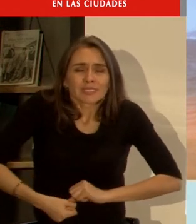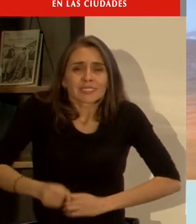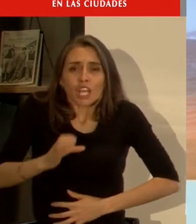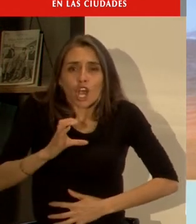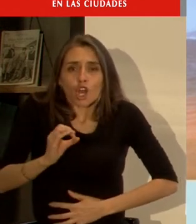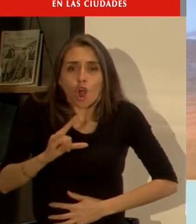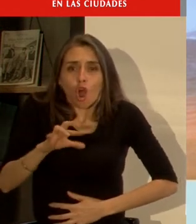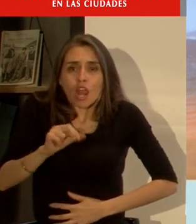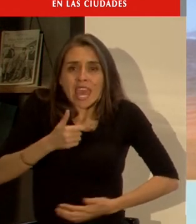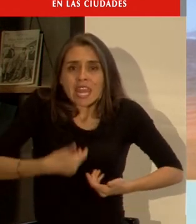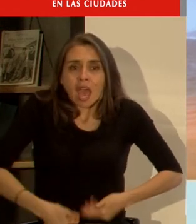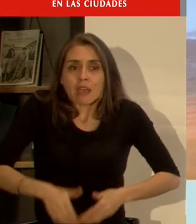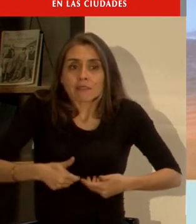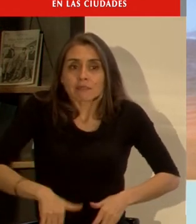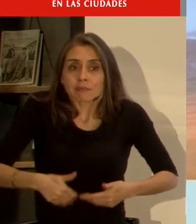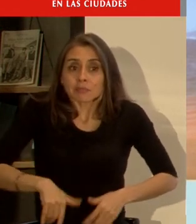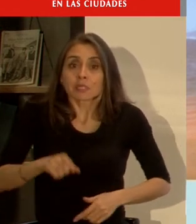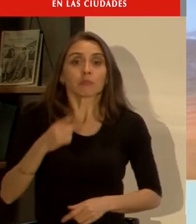están